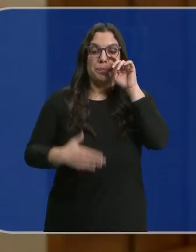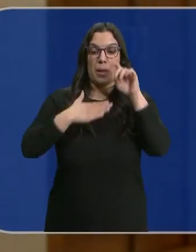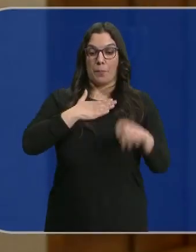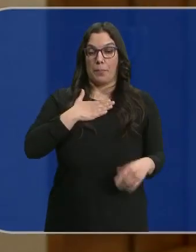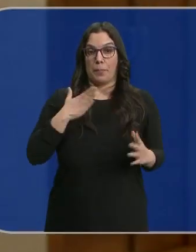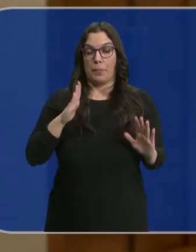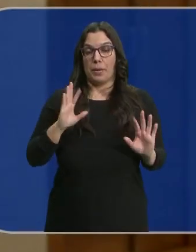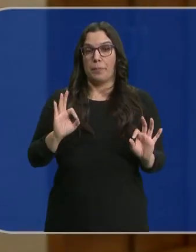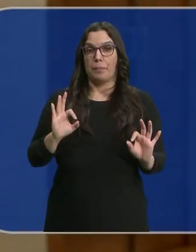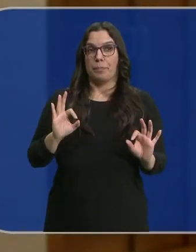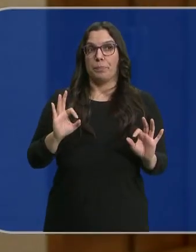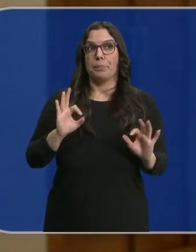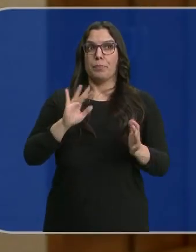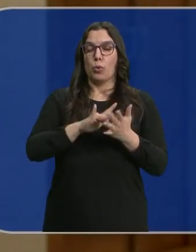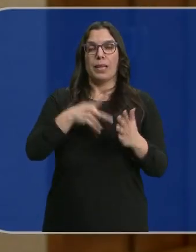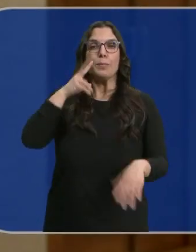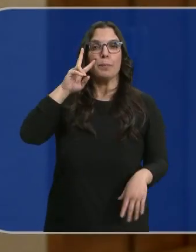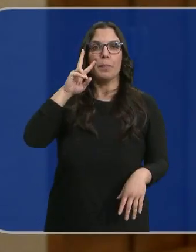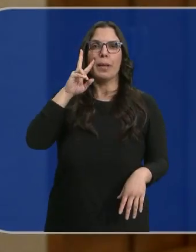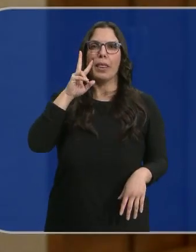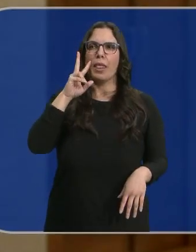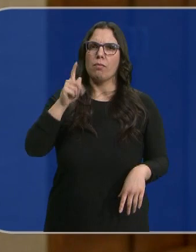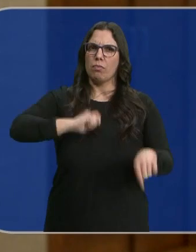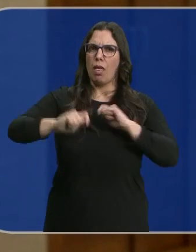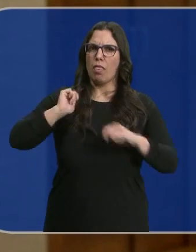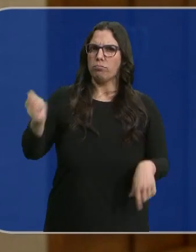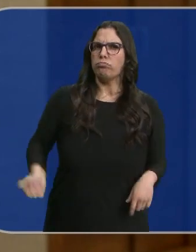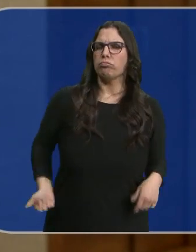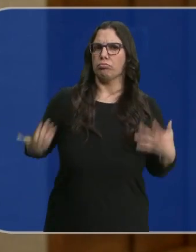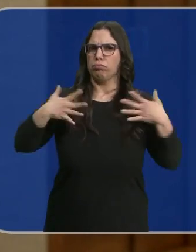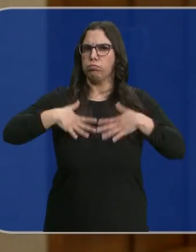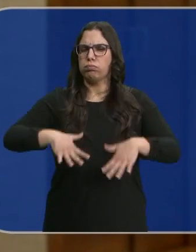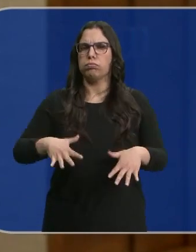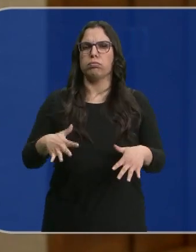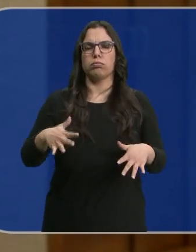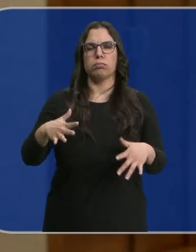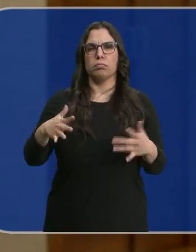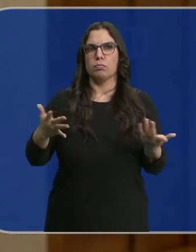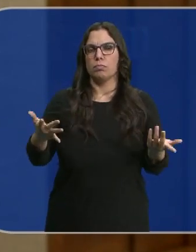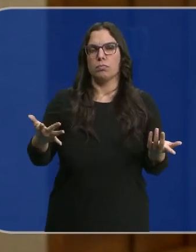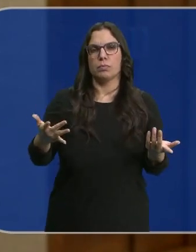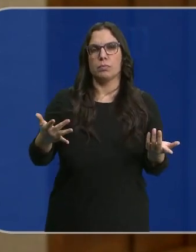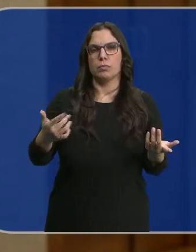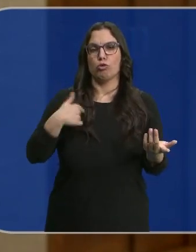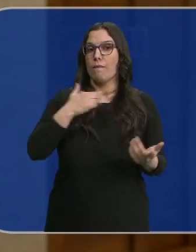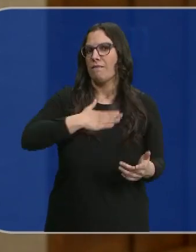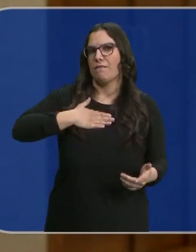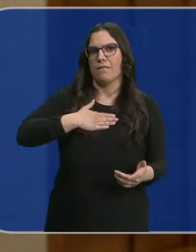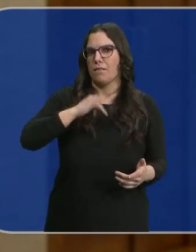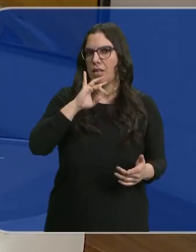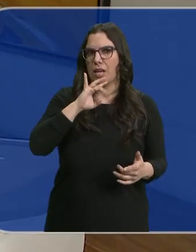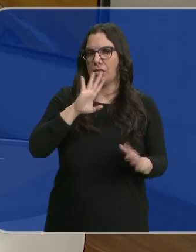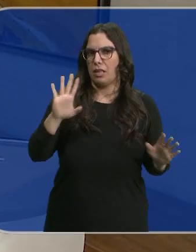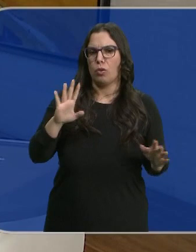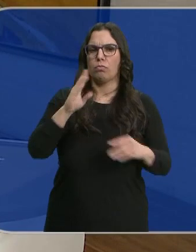experiencia muy enriquecedora. Estoy completamente encantado de